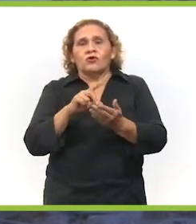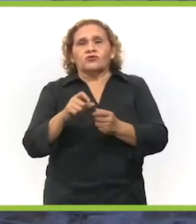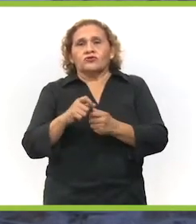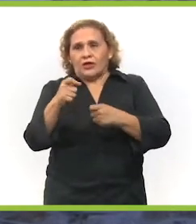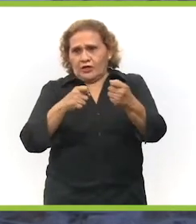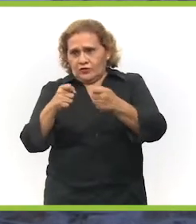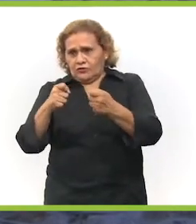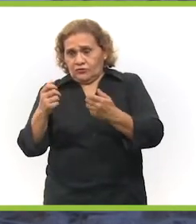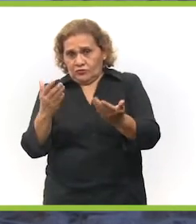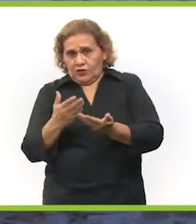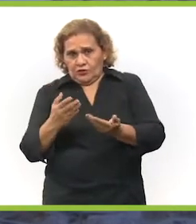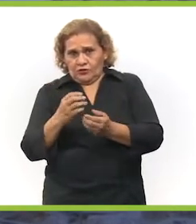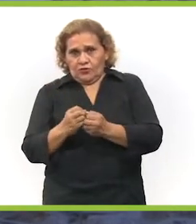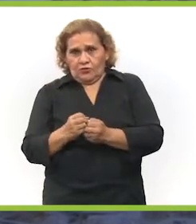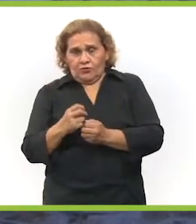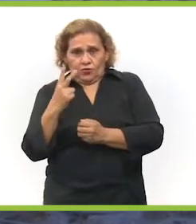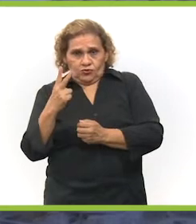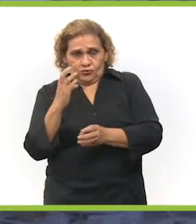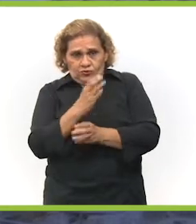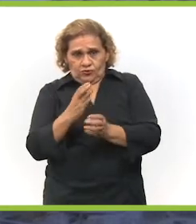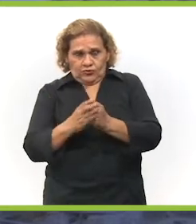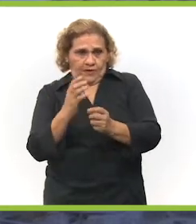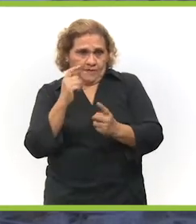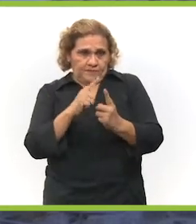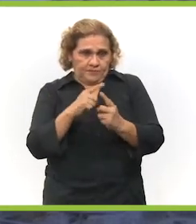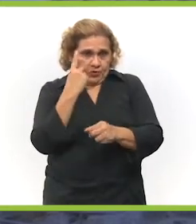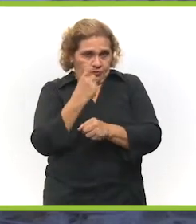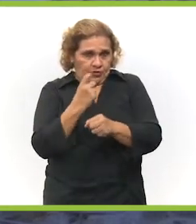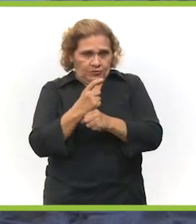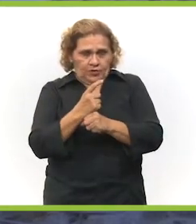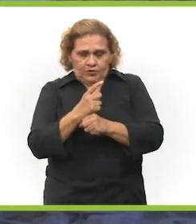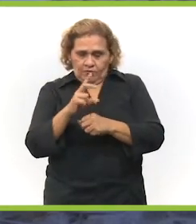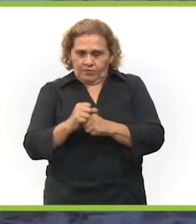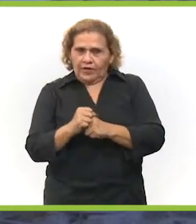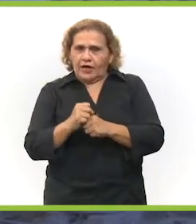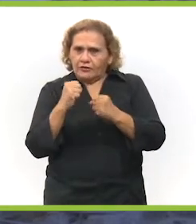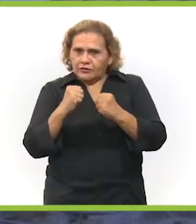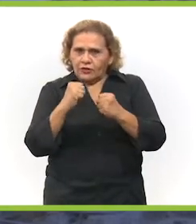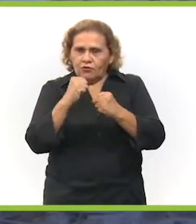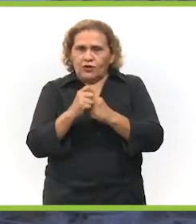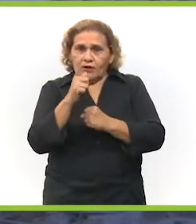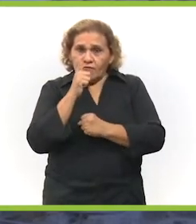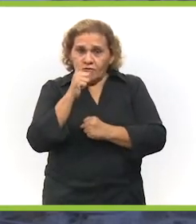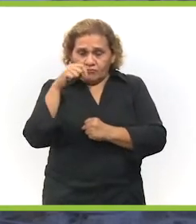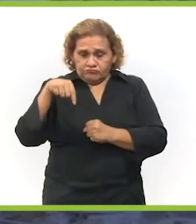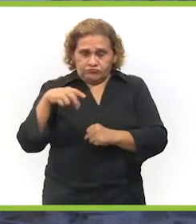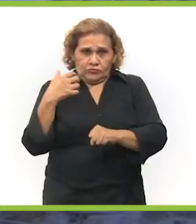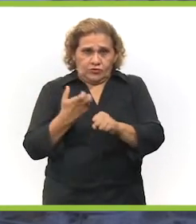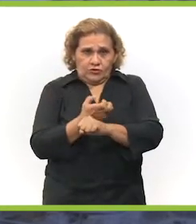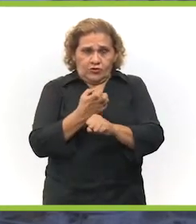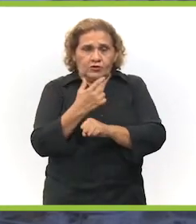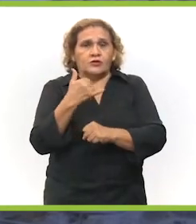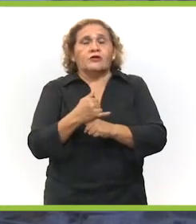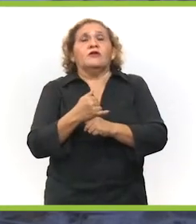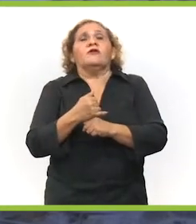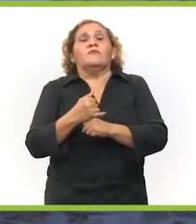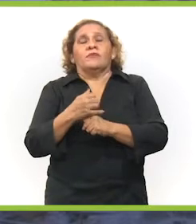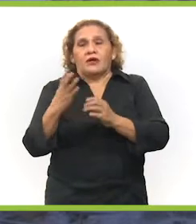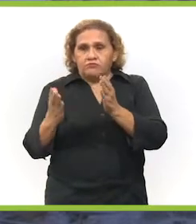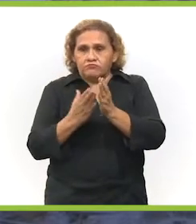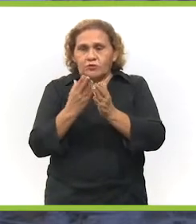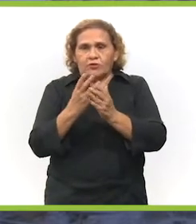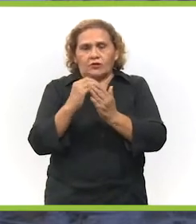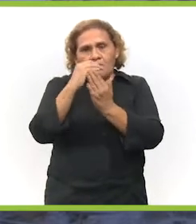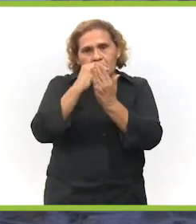estas nuevas plantas son fruto de las gestiones que realizó por dos razones. Primero, para garantizar el abasto de energía eléctrica en el estado, y